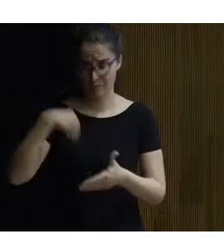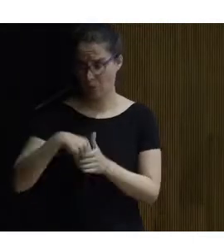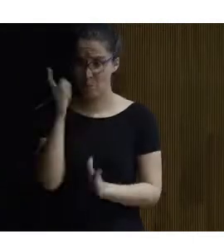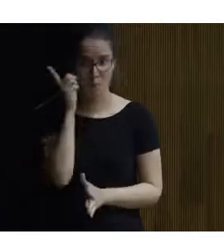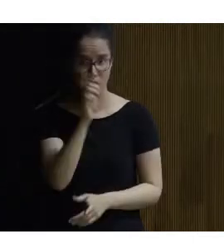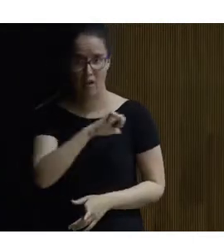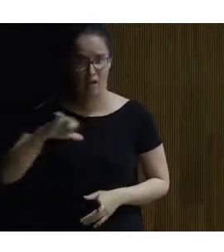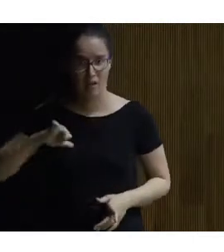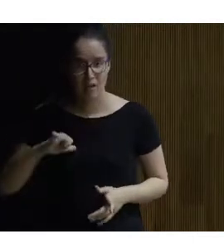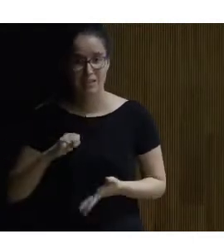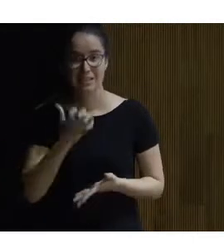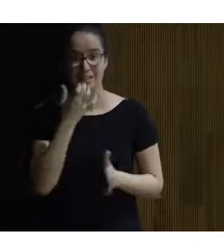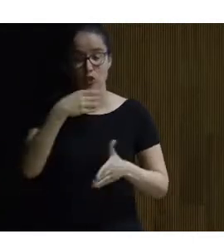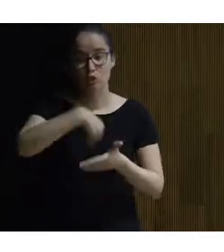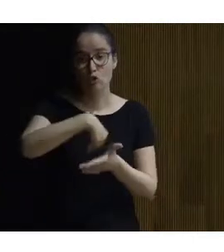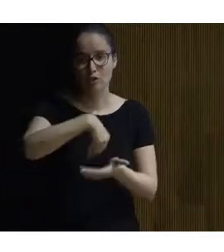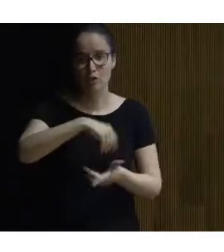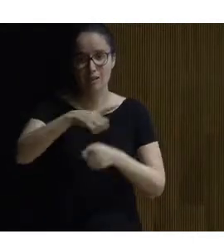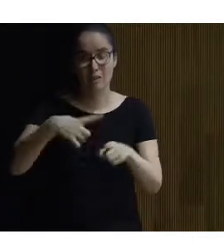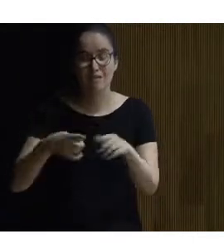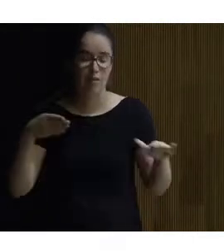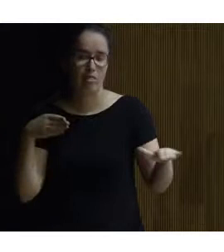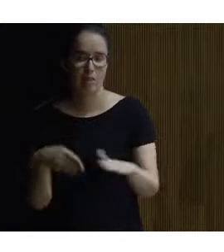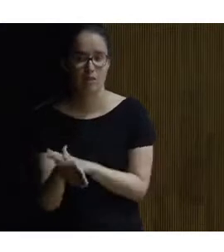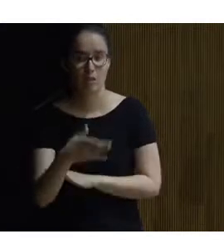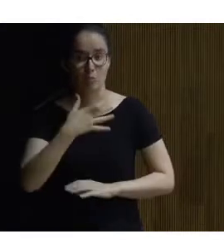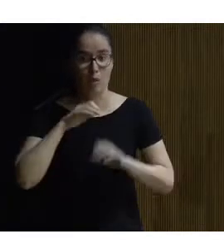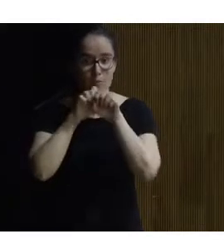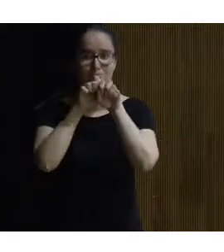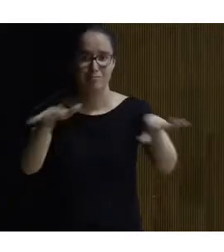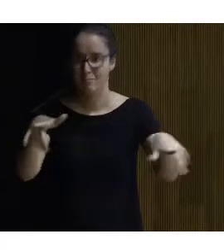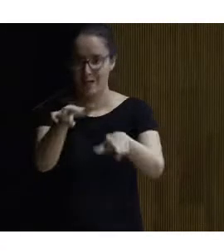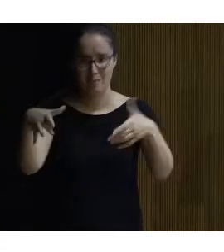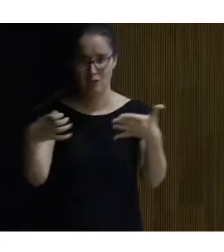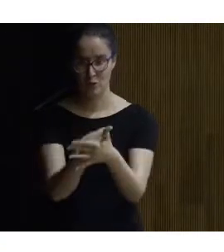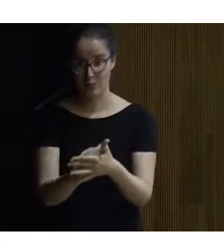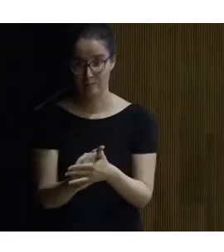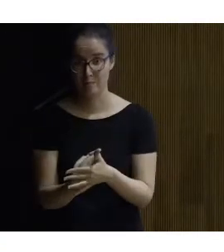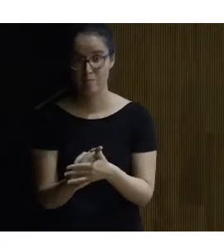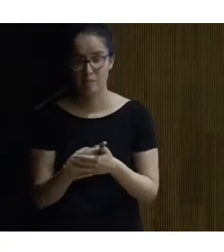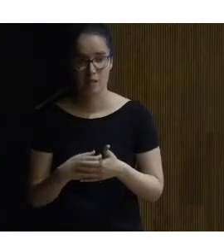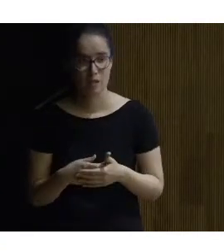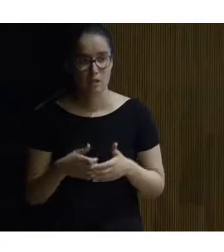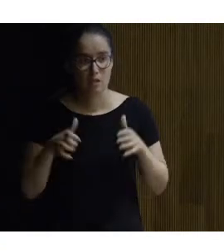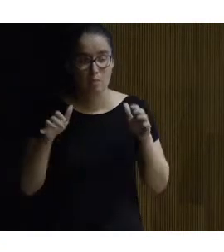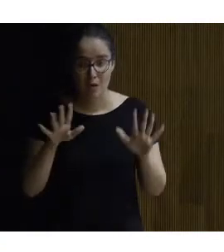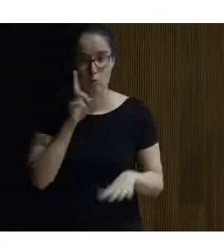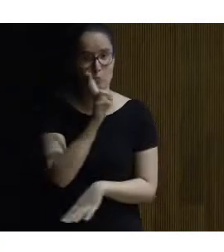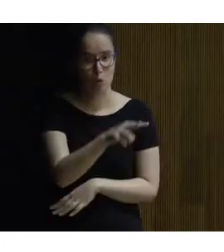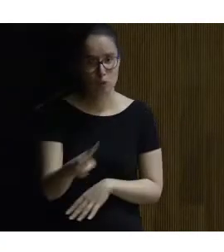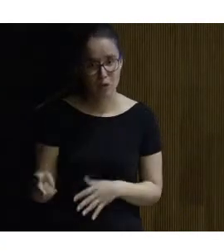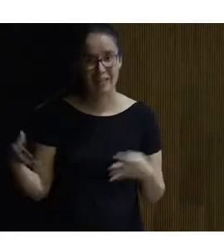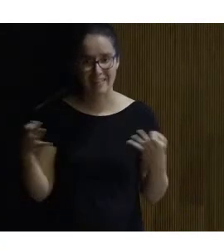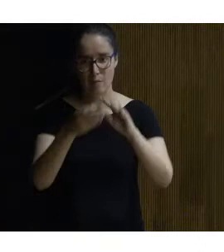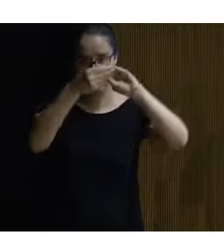y luego si esos contenidos los haces accesibles pues puede llegar a todo el mundo claro pero son estos museos los que